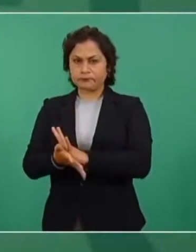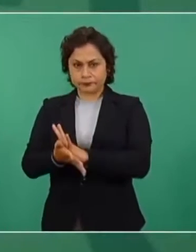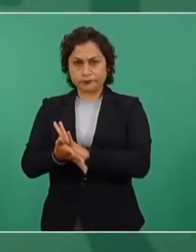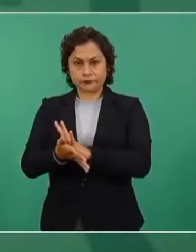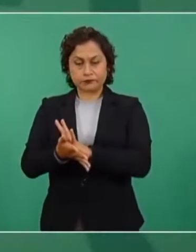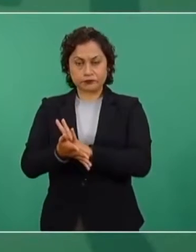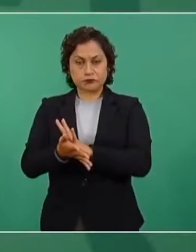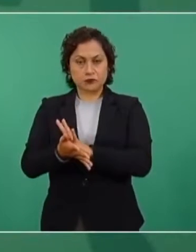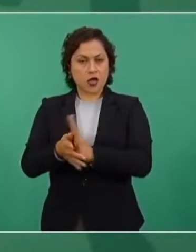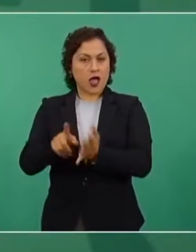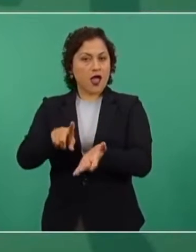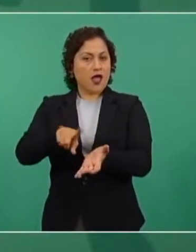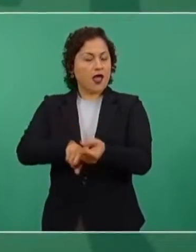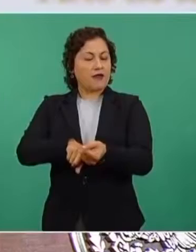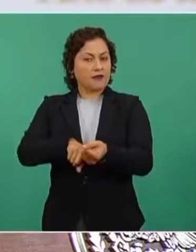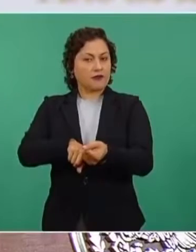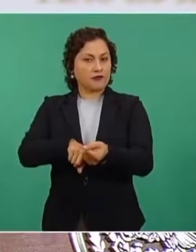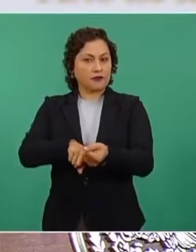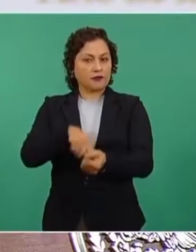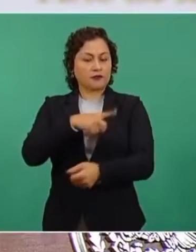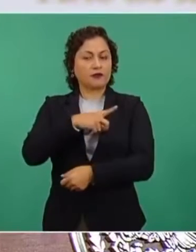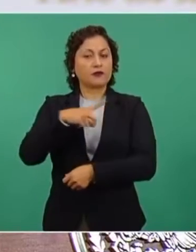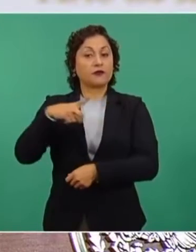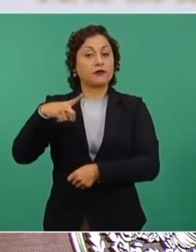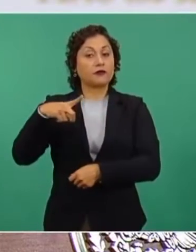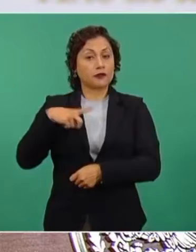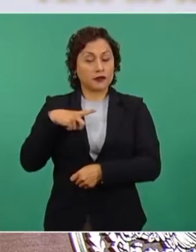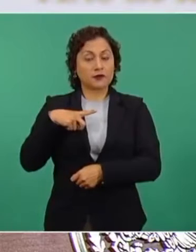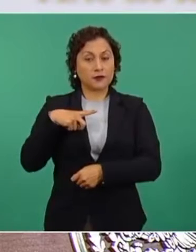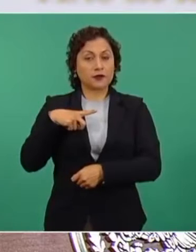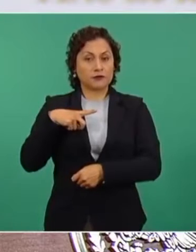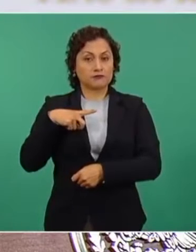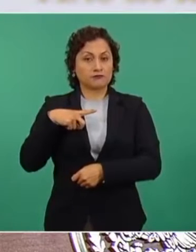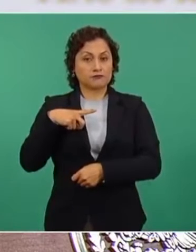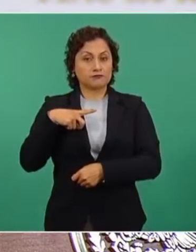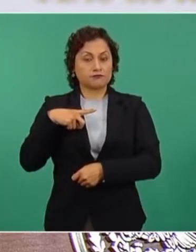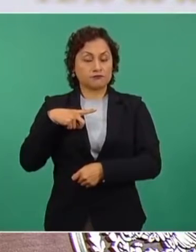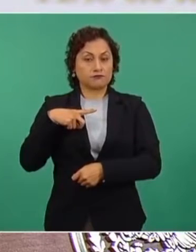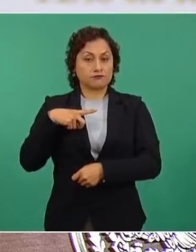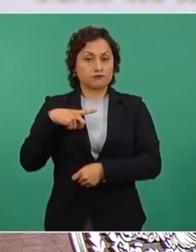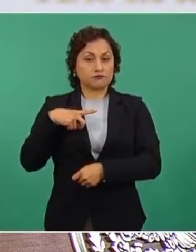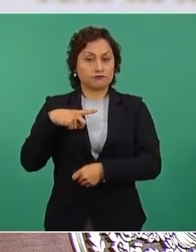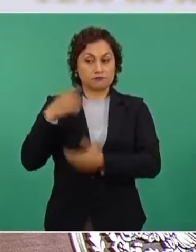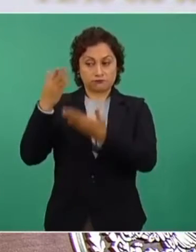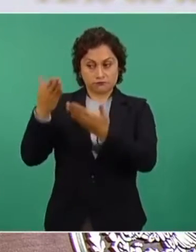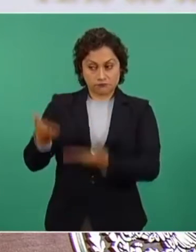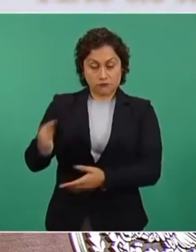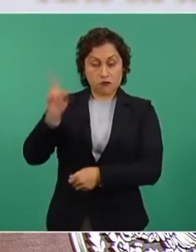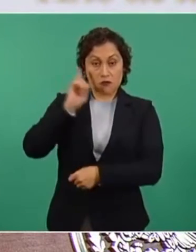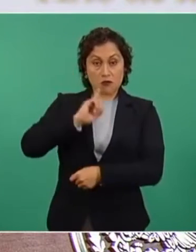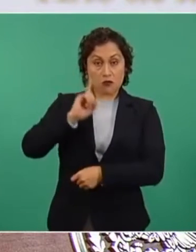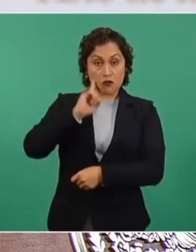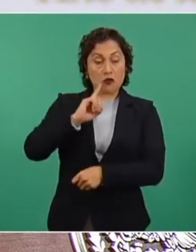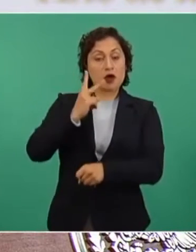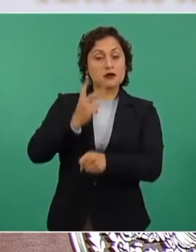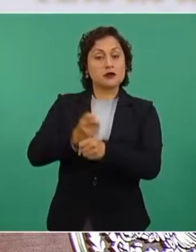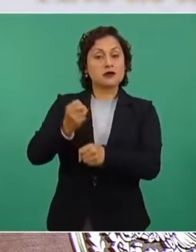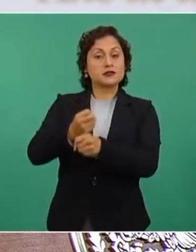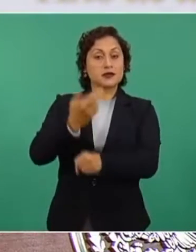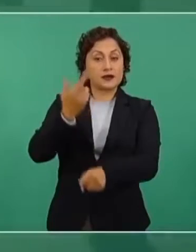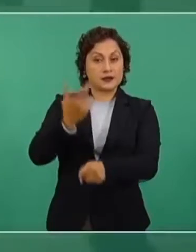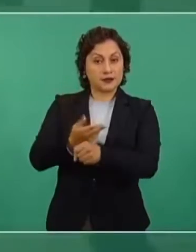el trabajo que ha hecho la subsecretaria de Egresos,